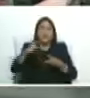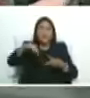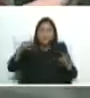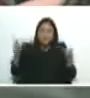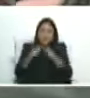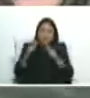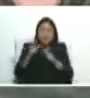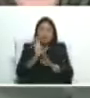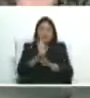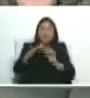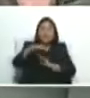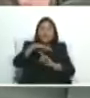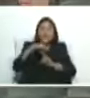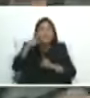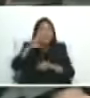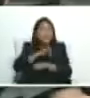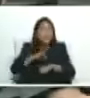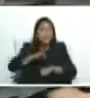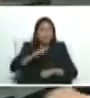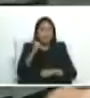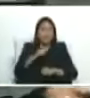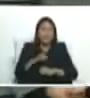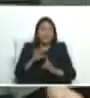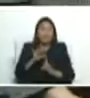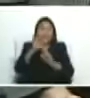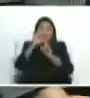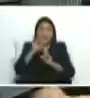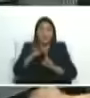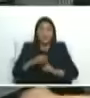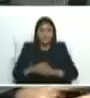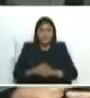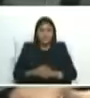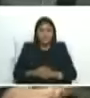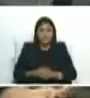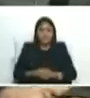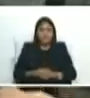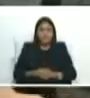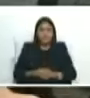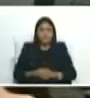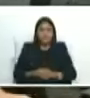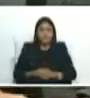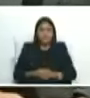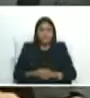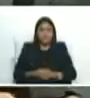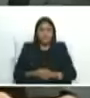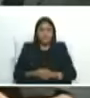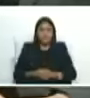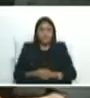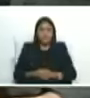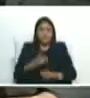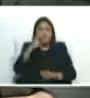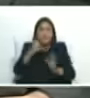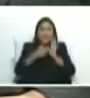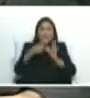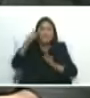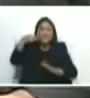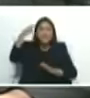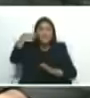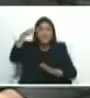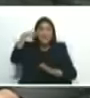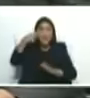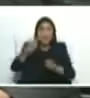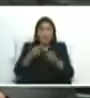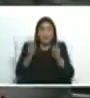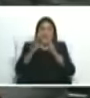Seguridad especial y ampliado quisiera regalarles este videito pues a